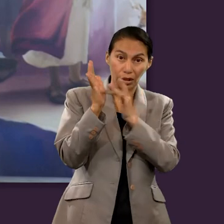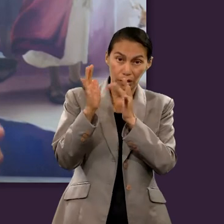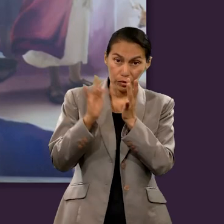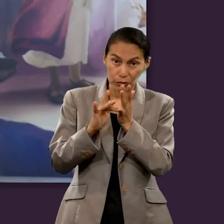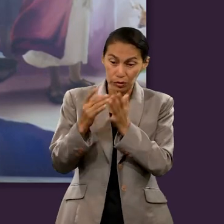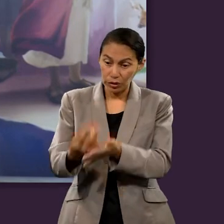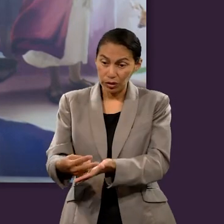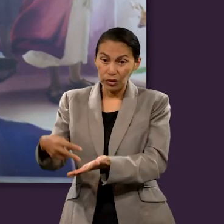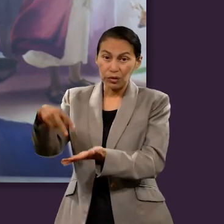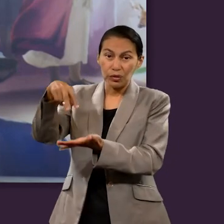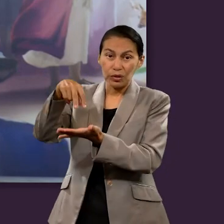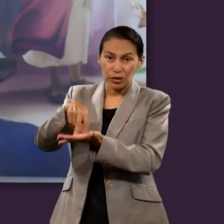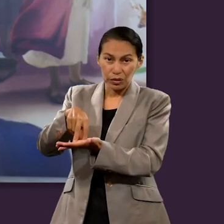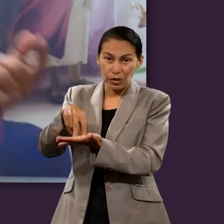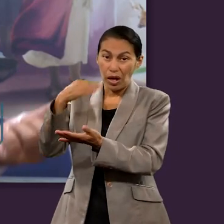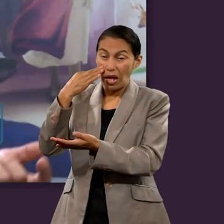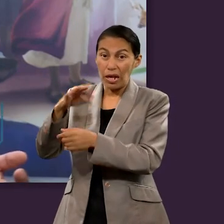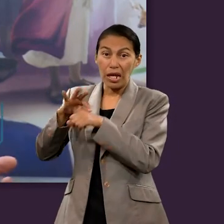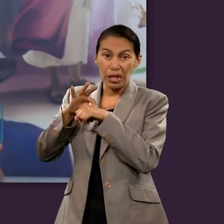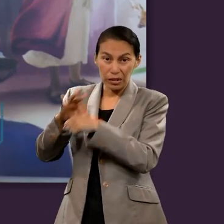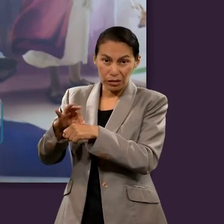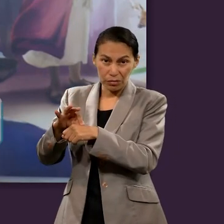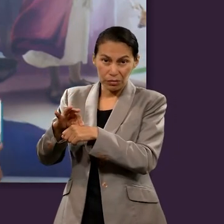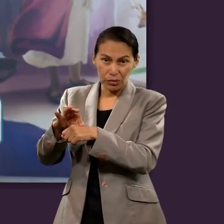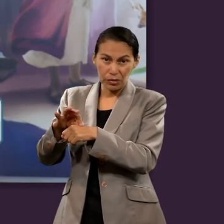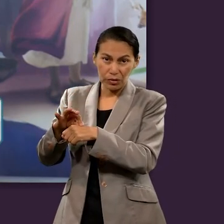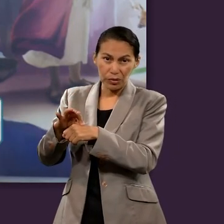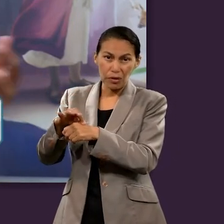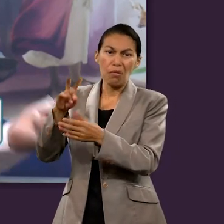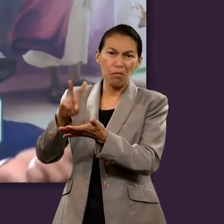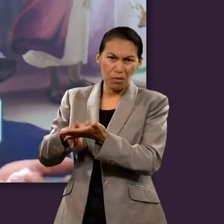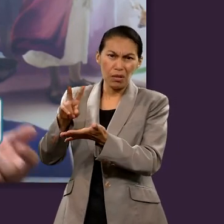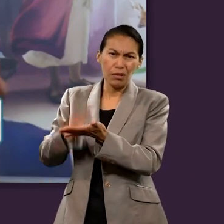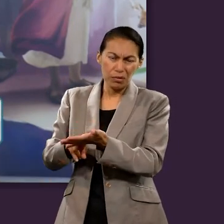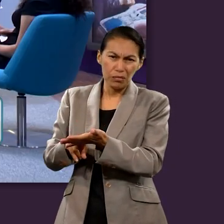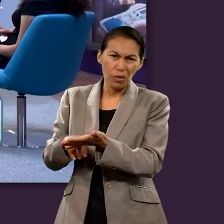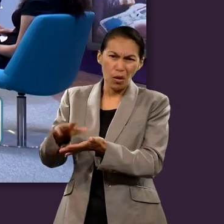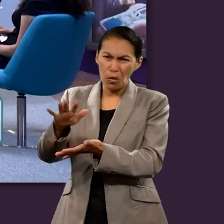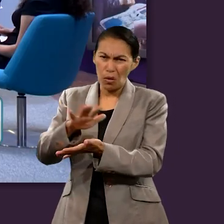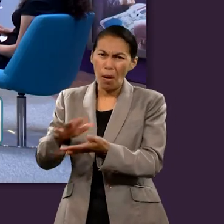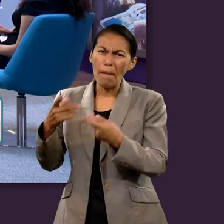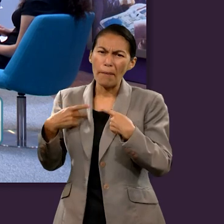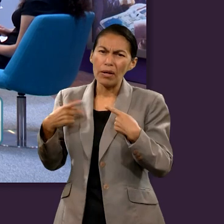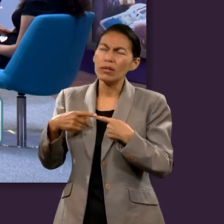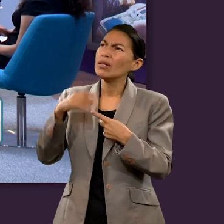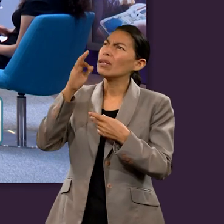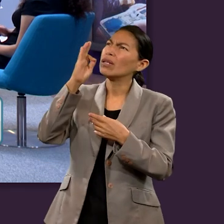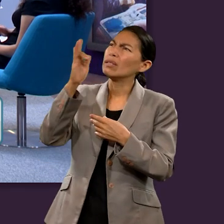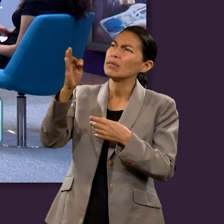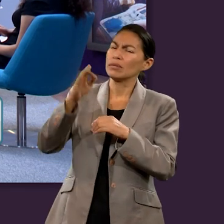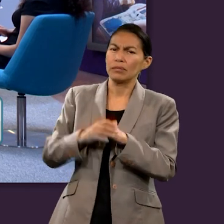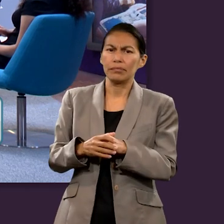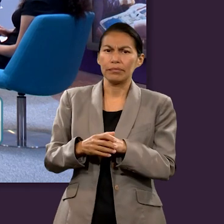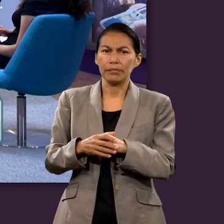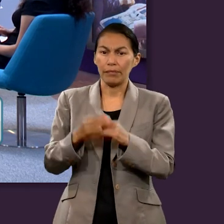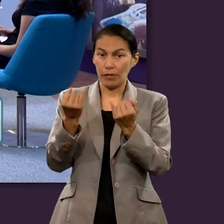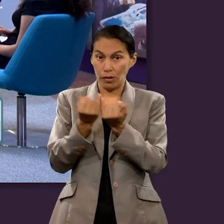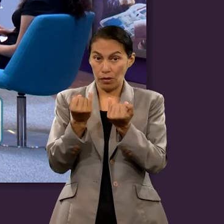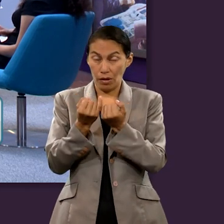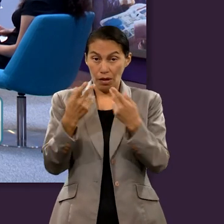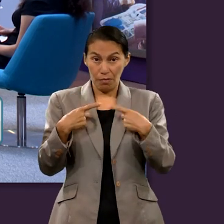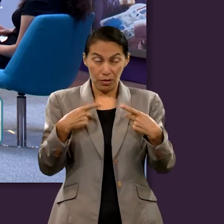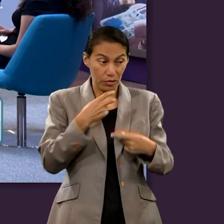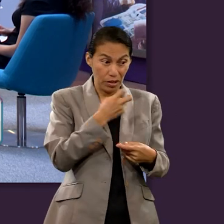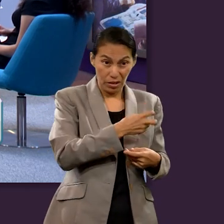resurrección de Cristo, el testimonio de Cristo fue válido también por los que los aceptan como también para